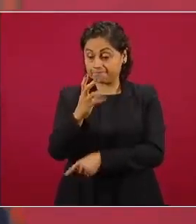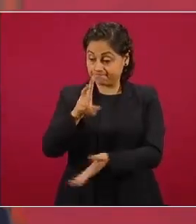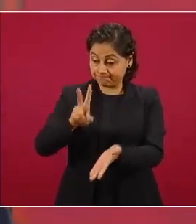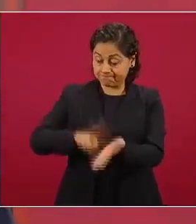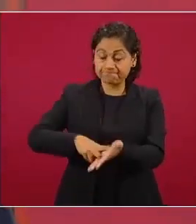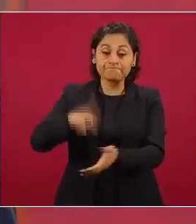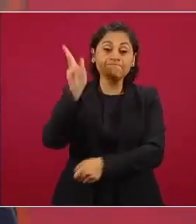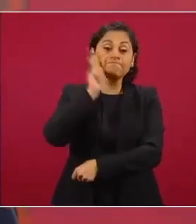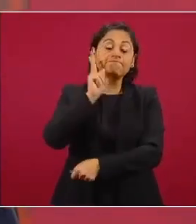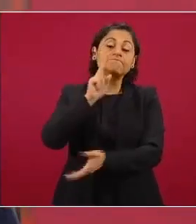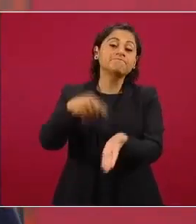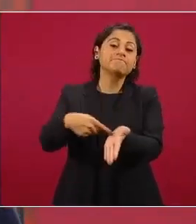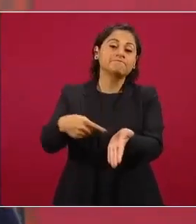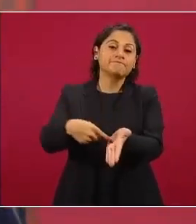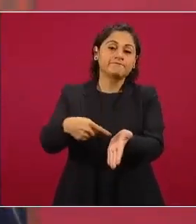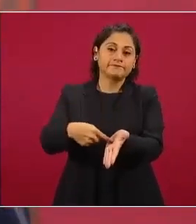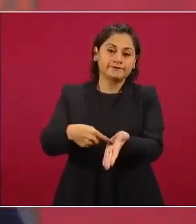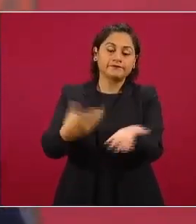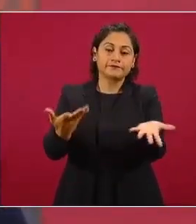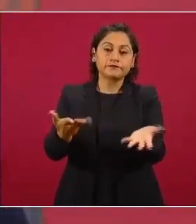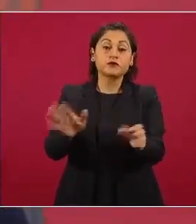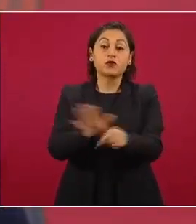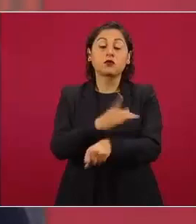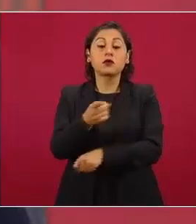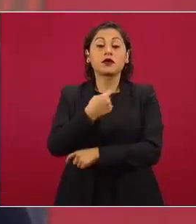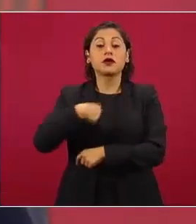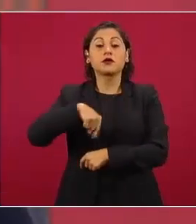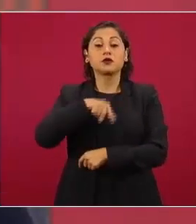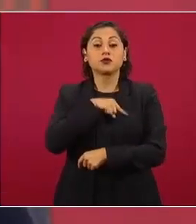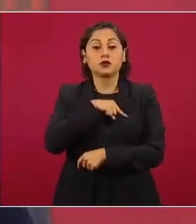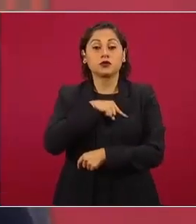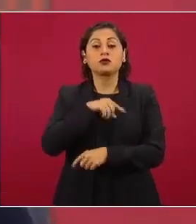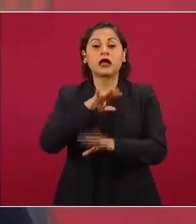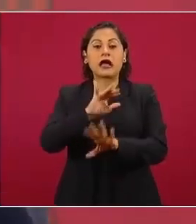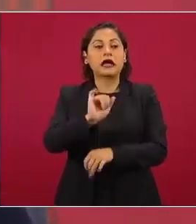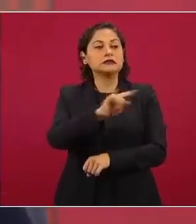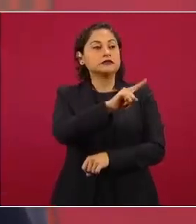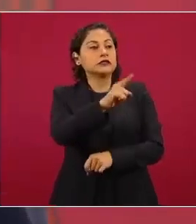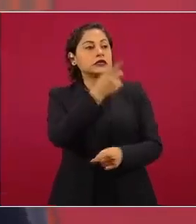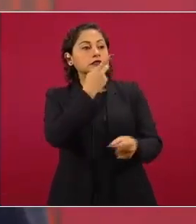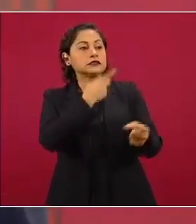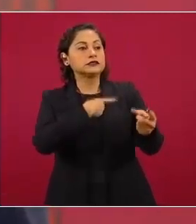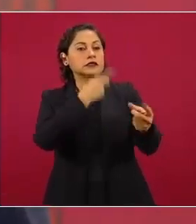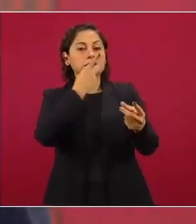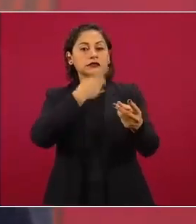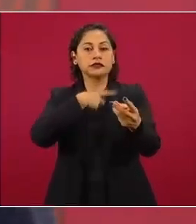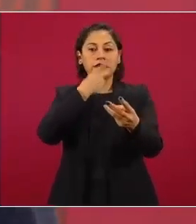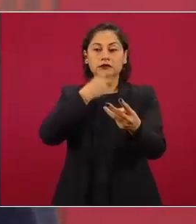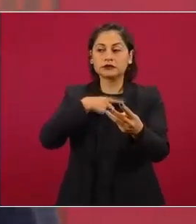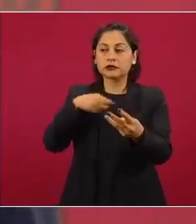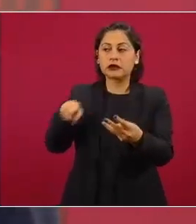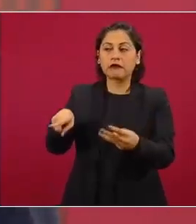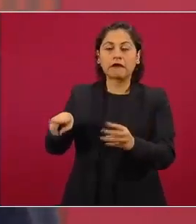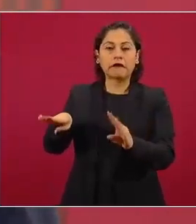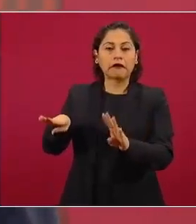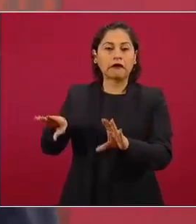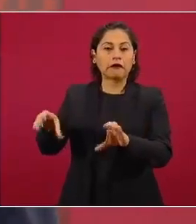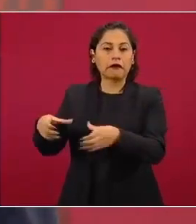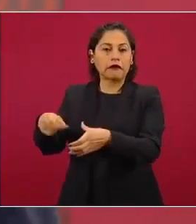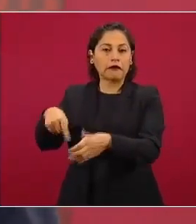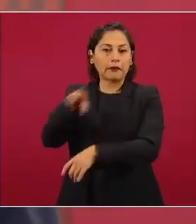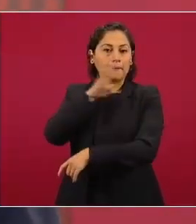permitir sin elementos que se socaven